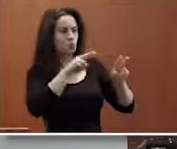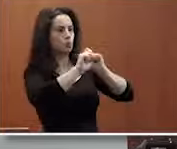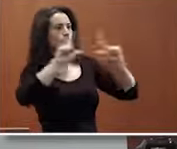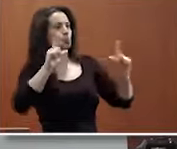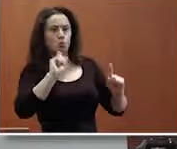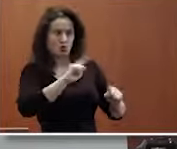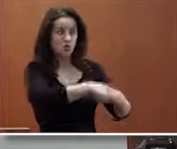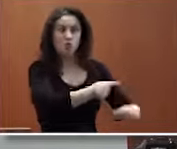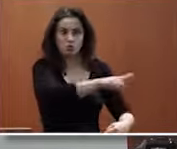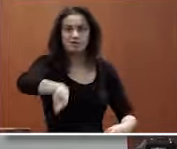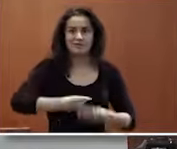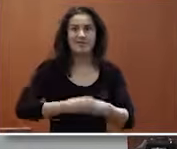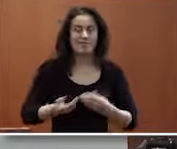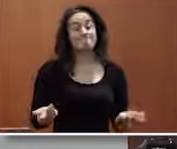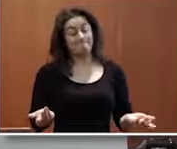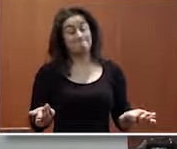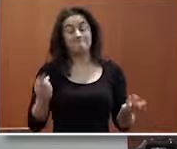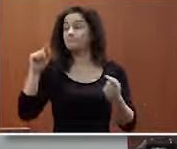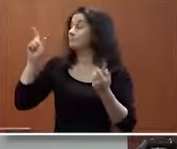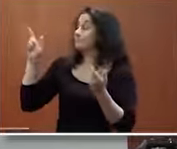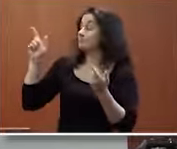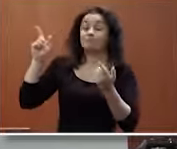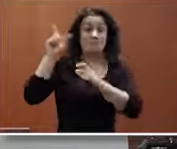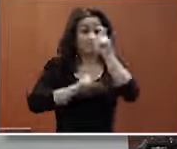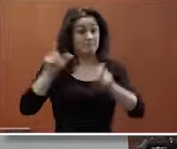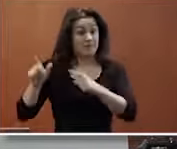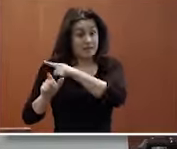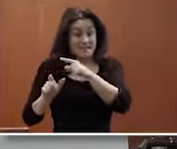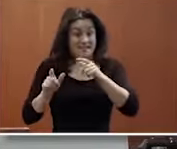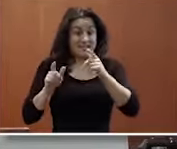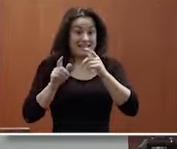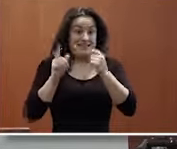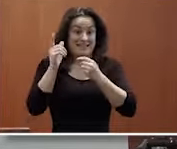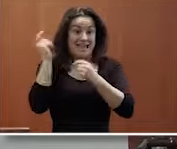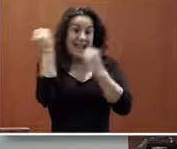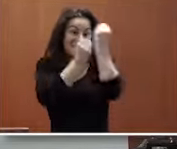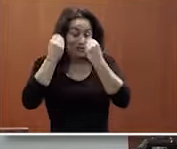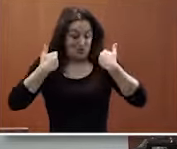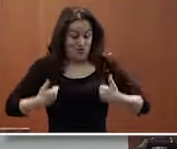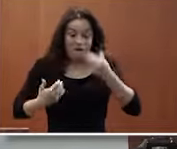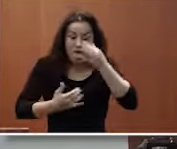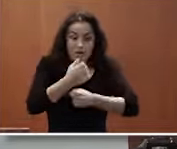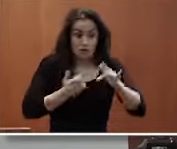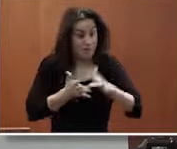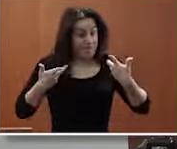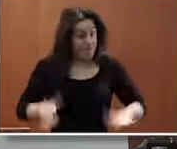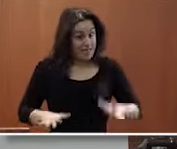todos los días bueno pues estas personas reconocían y es parte de la reflexión que hacían y que ponían todos en común